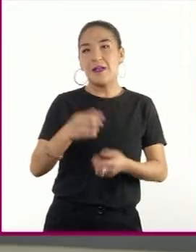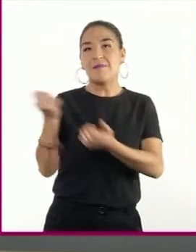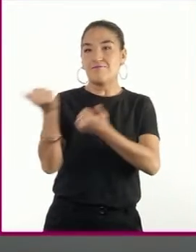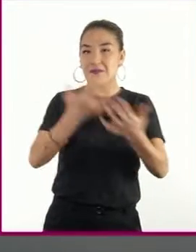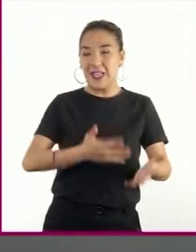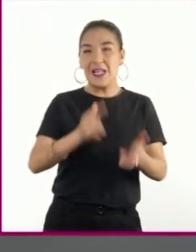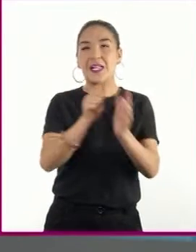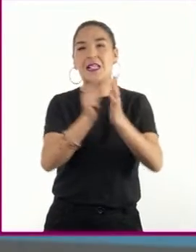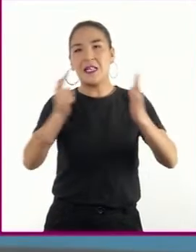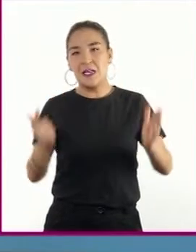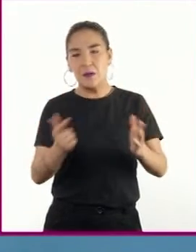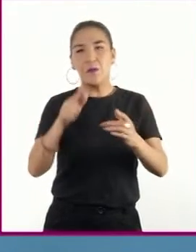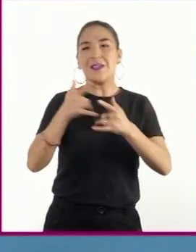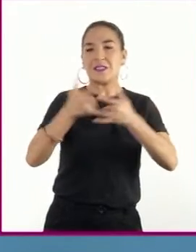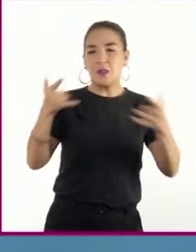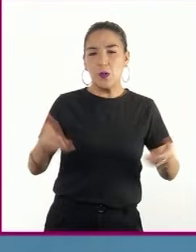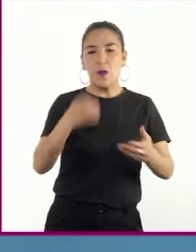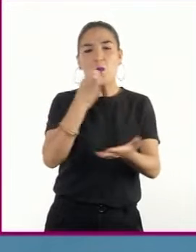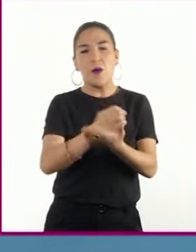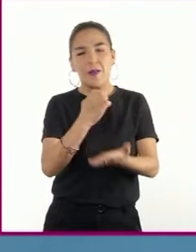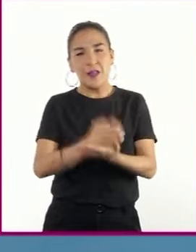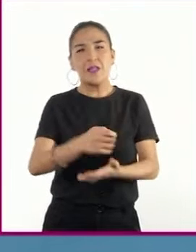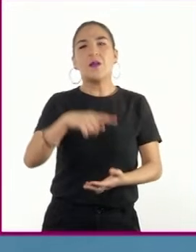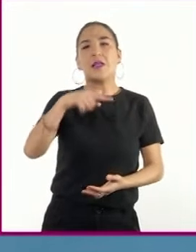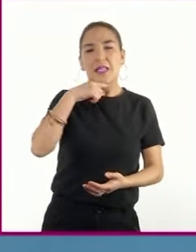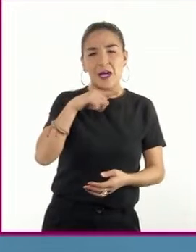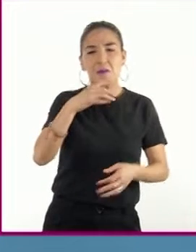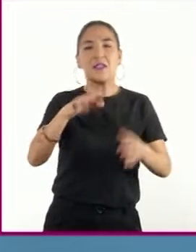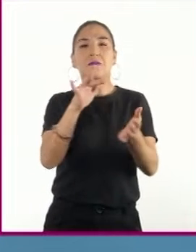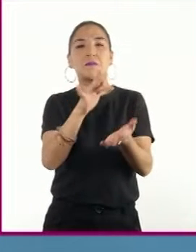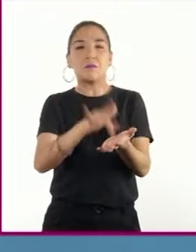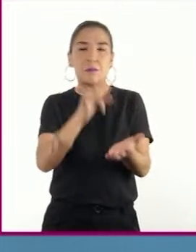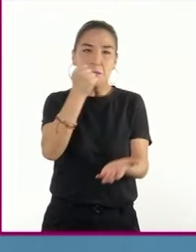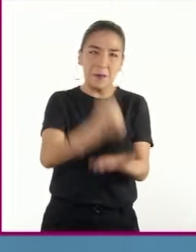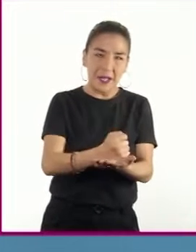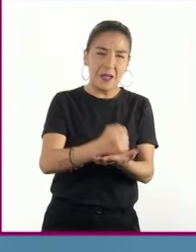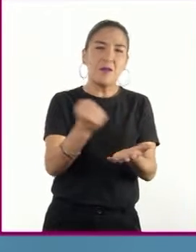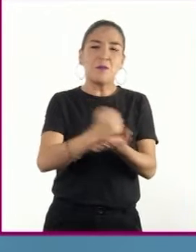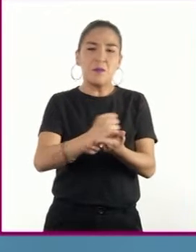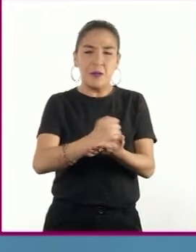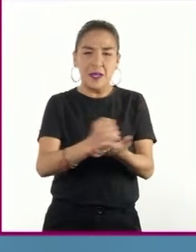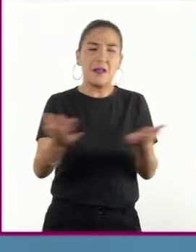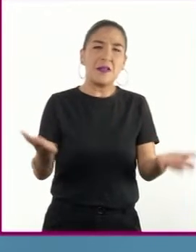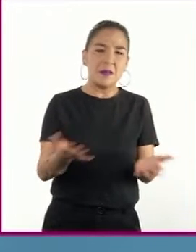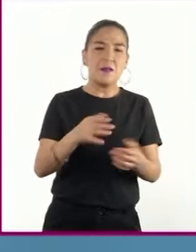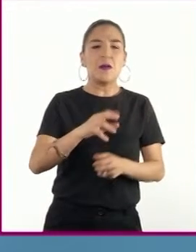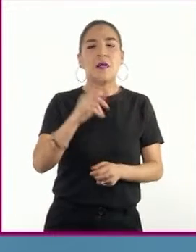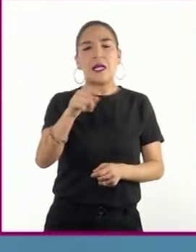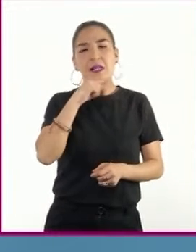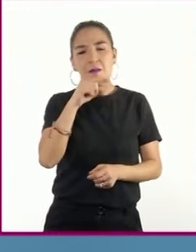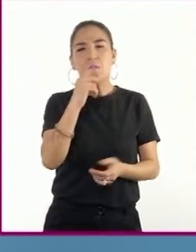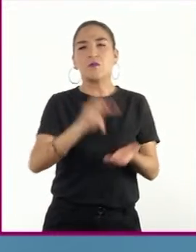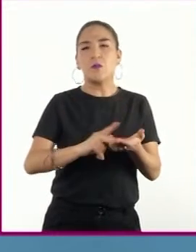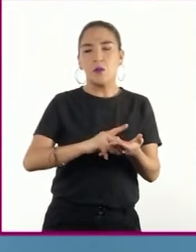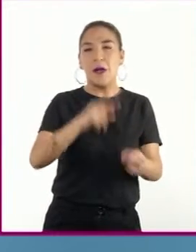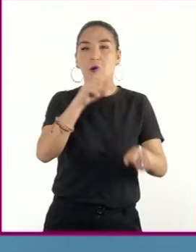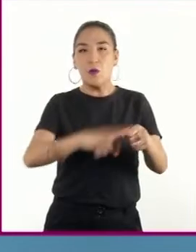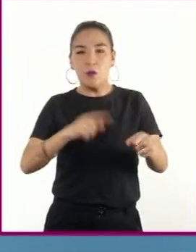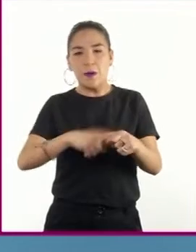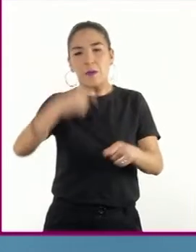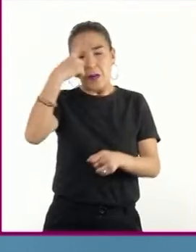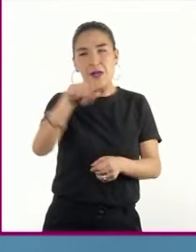cuaderno u hojas blancas y de colores, pegamento, así como lápiz o bolígrafo y colores para